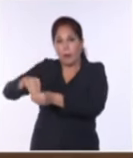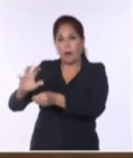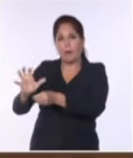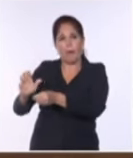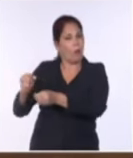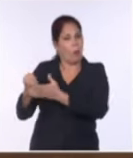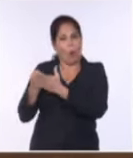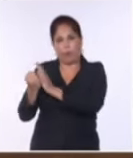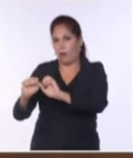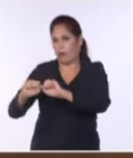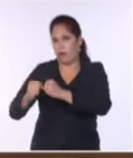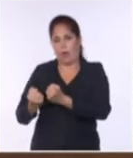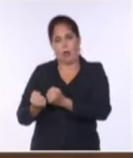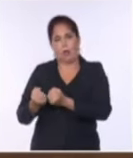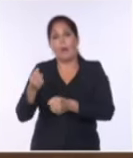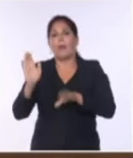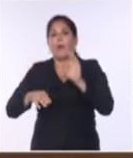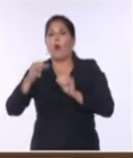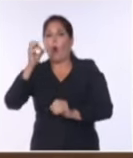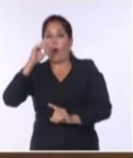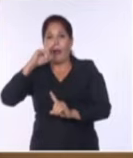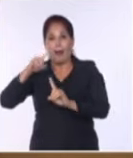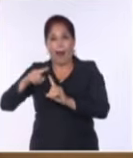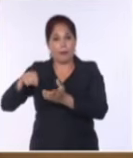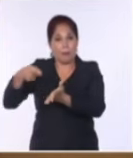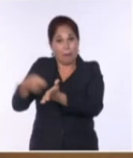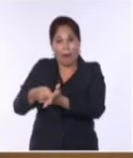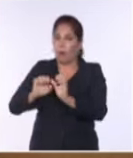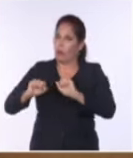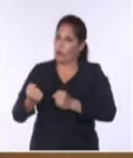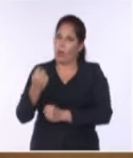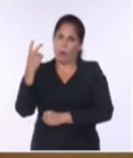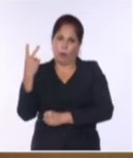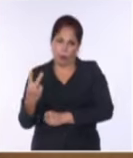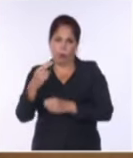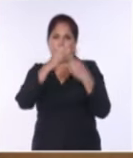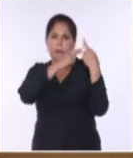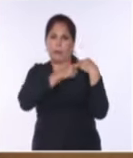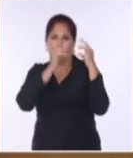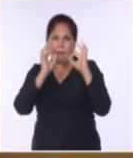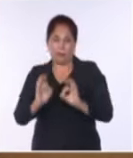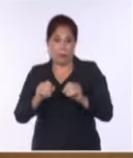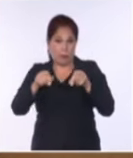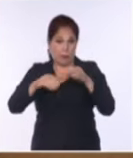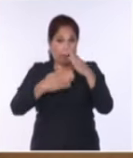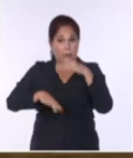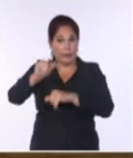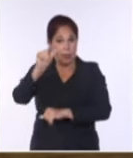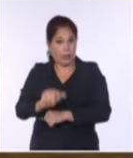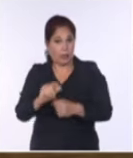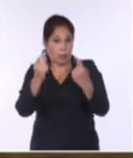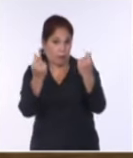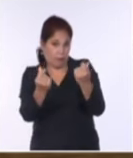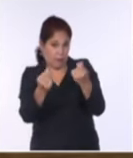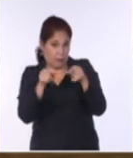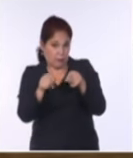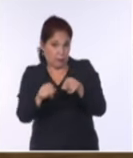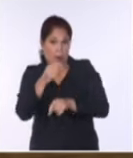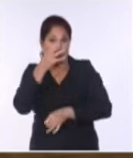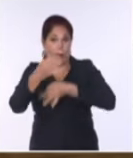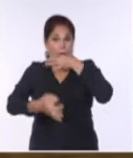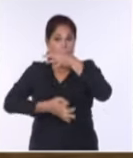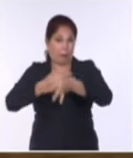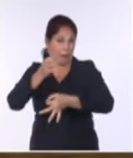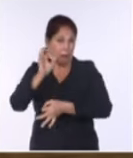tributos, según le corresponda. También en esta jornada, el ministro de Finanzas y Precios, Vladimir Regueiro Ale,